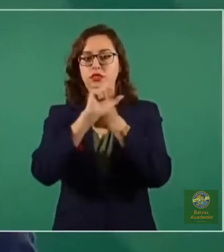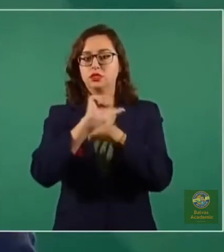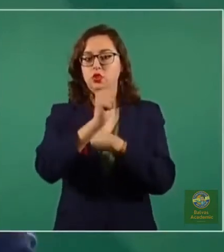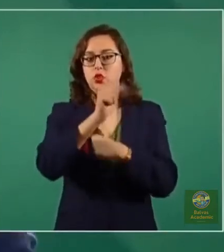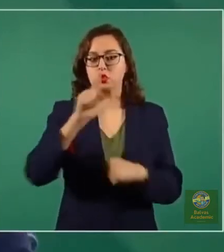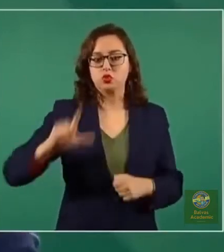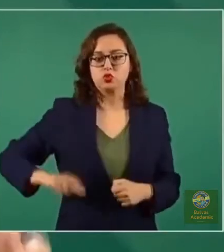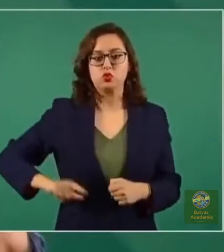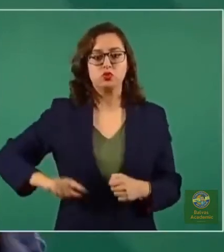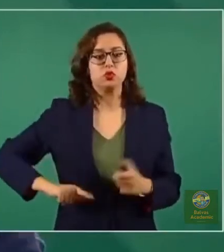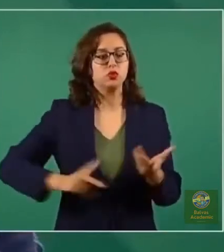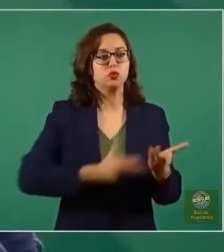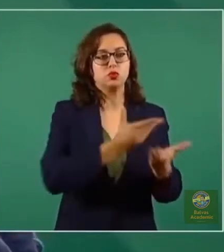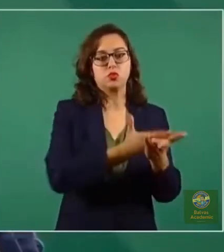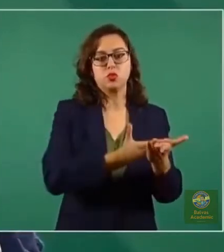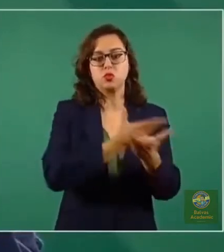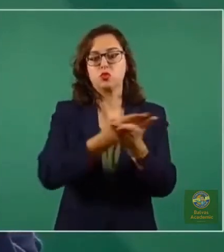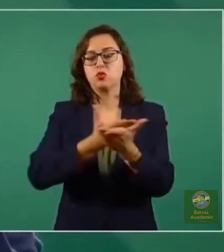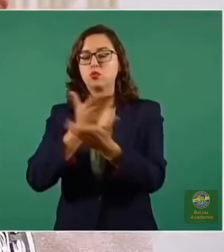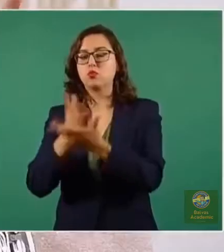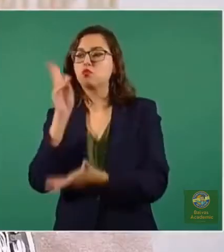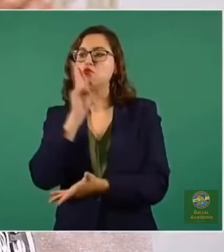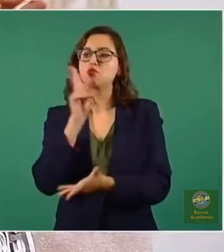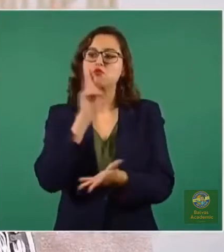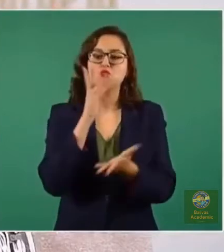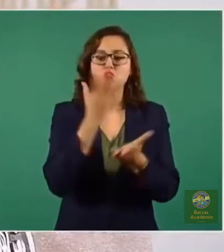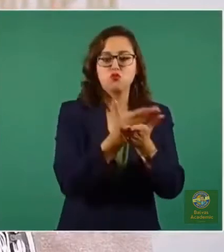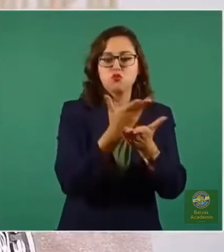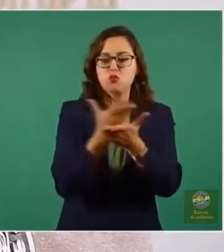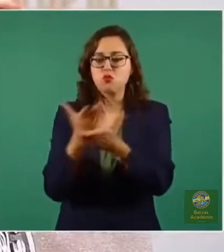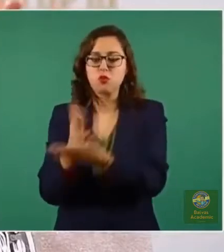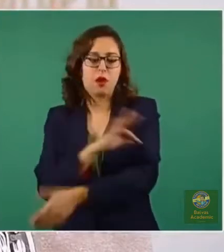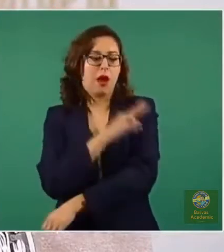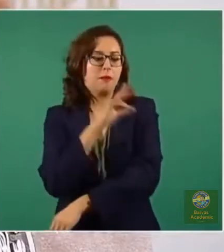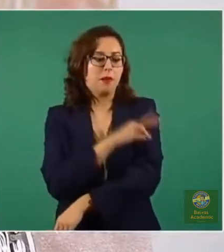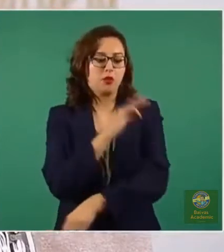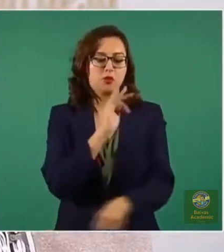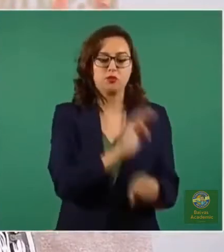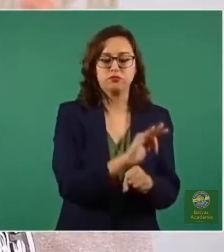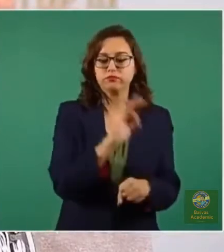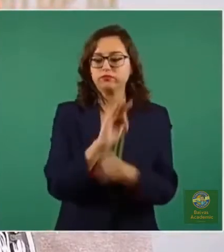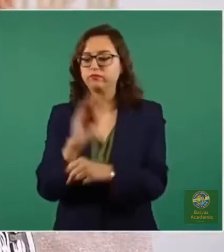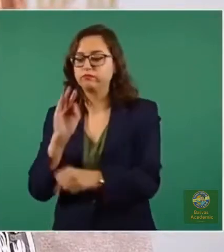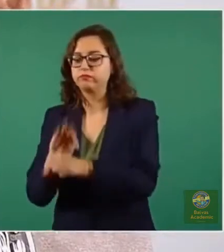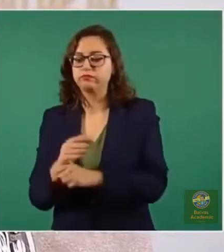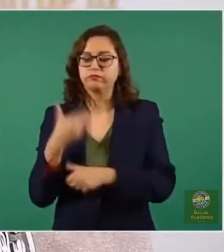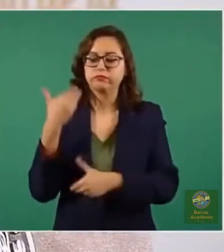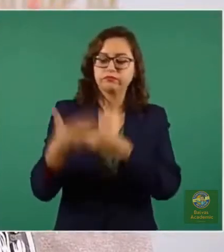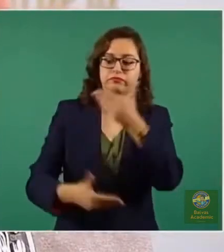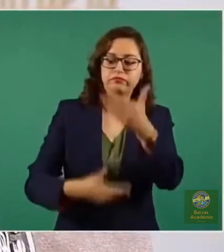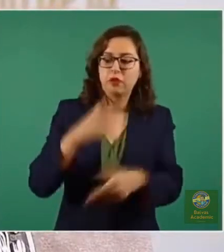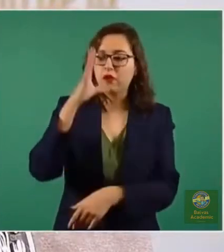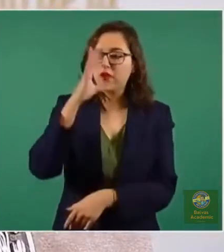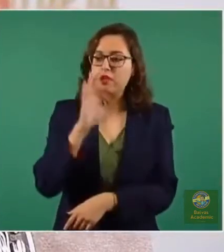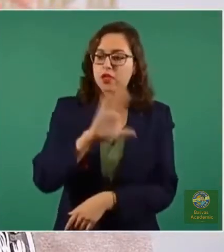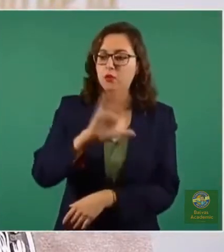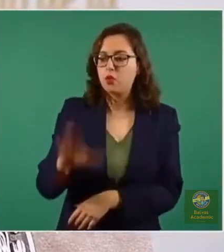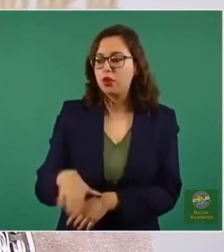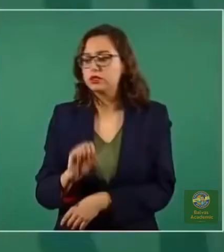presentando evidencia sobre la capacidad protectora en los desenlaces importantes,